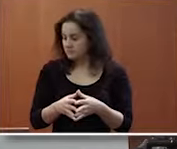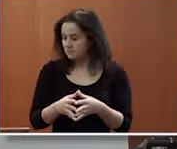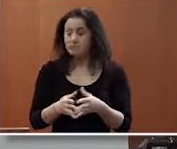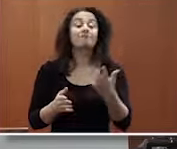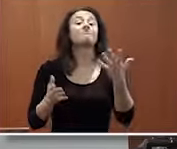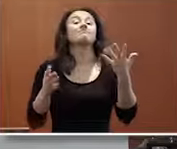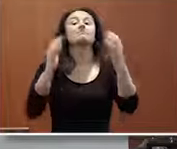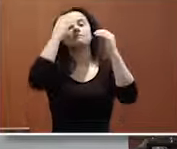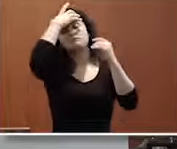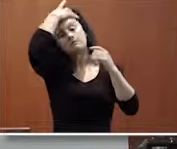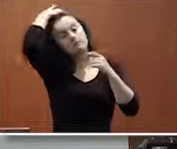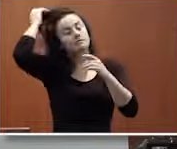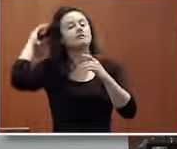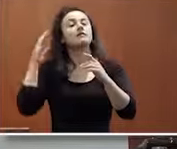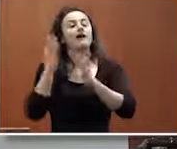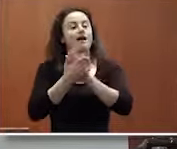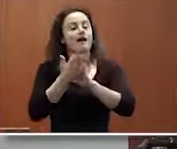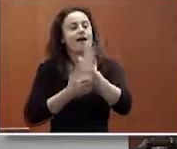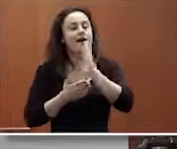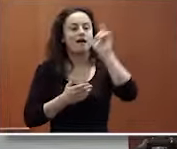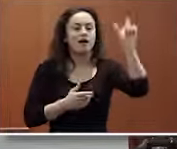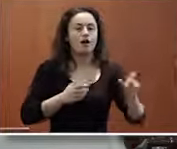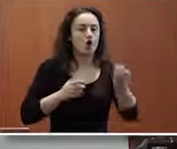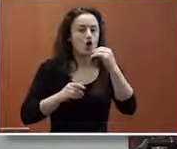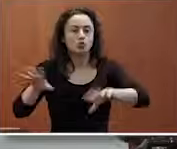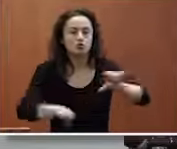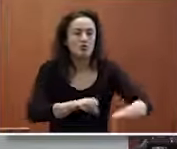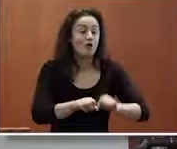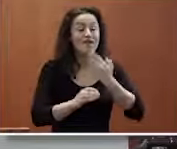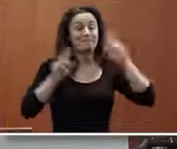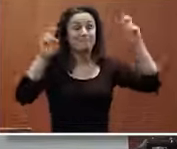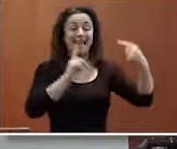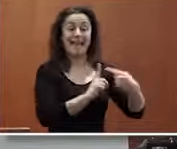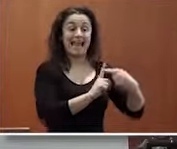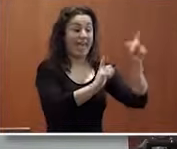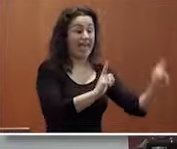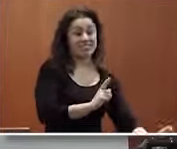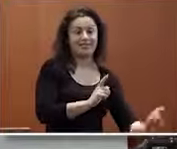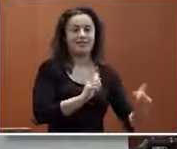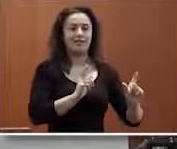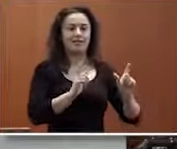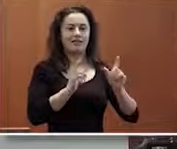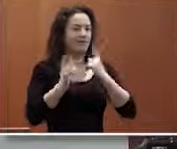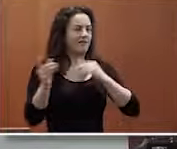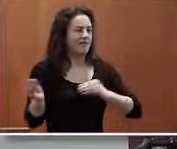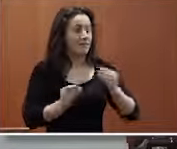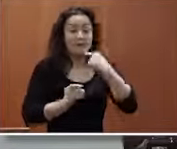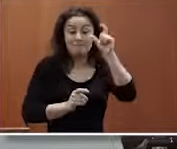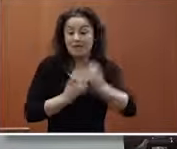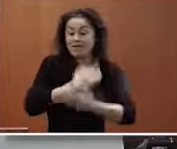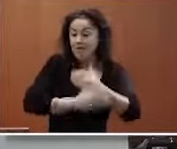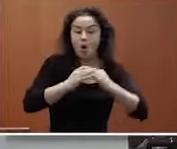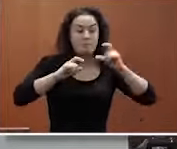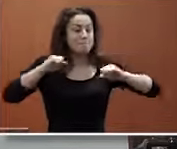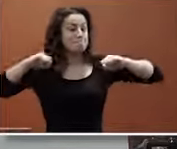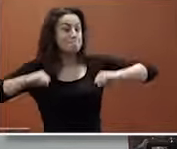bueno yo diría que además estos aspectos tener en cuenta esto el consumidor el cliente la accesibilidad la persona con discapacidad la persona